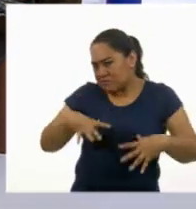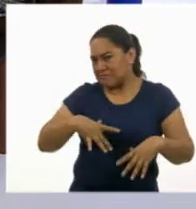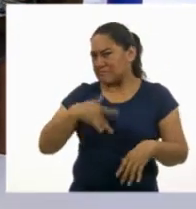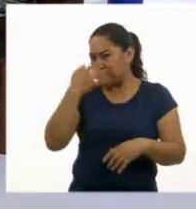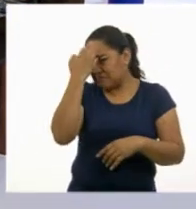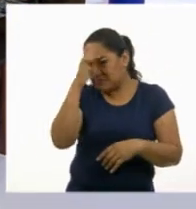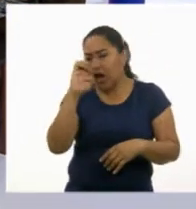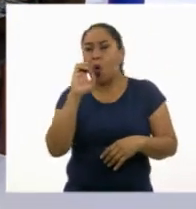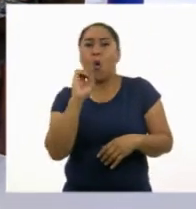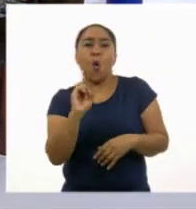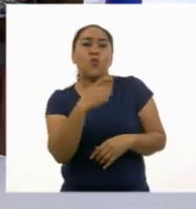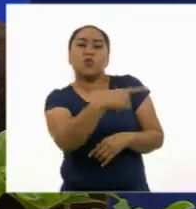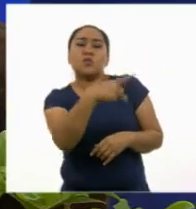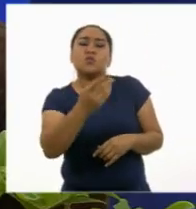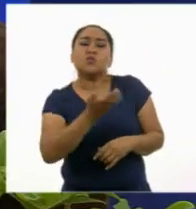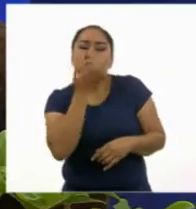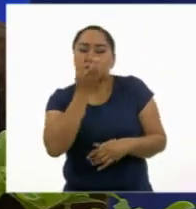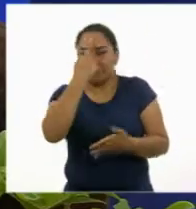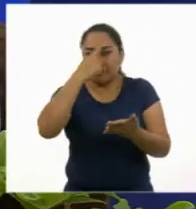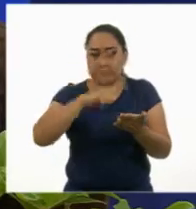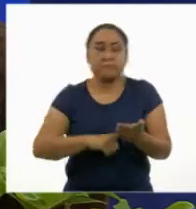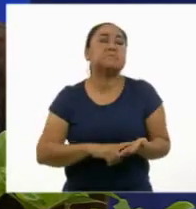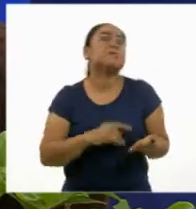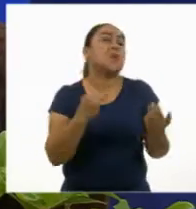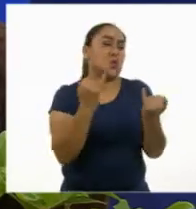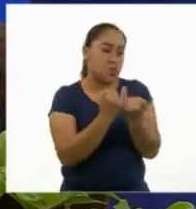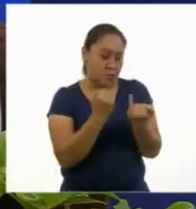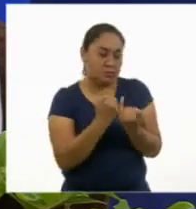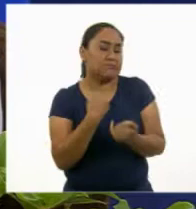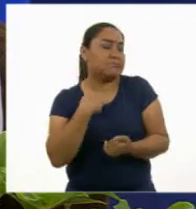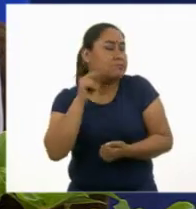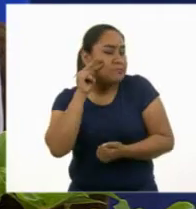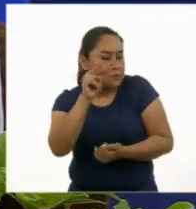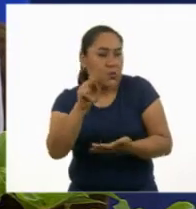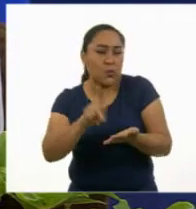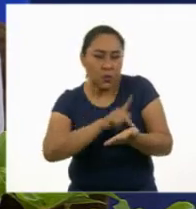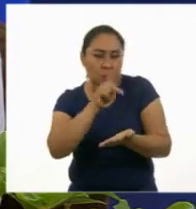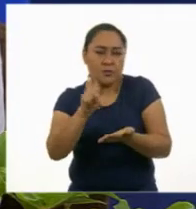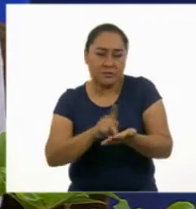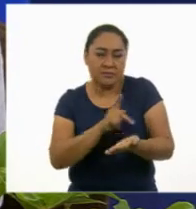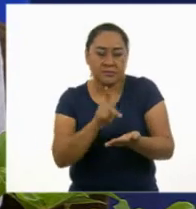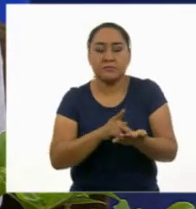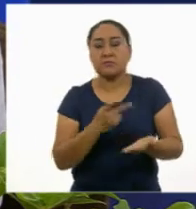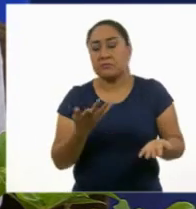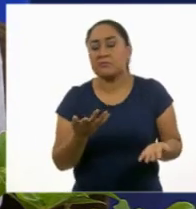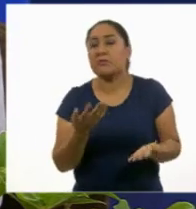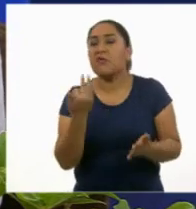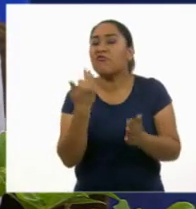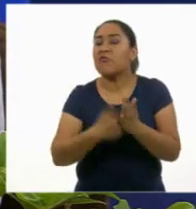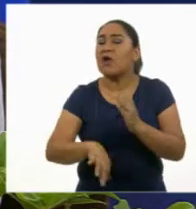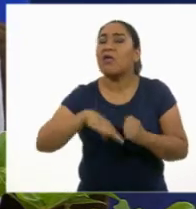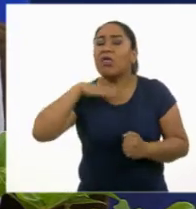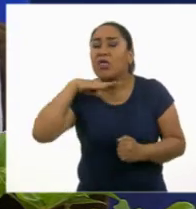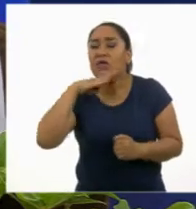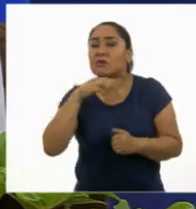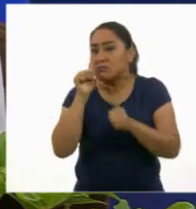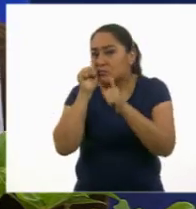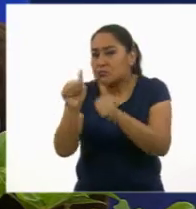costumbres y creencias que tienen. Me ha tocado ver por su corta edad en ocasiones que no se considera a los niños y a las